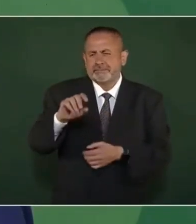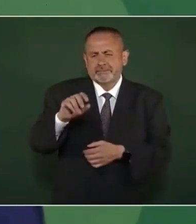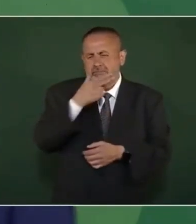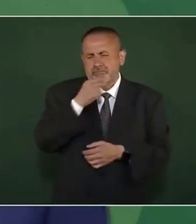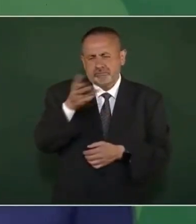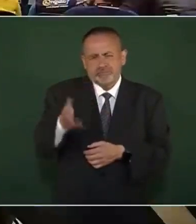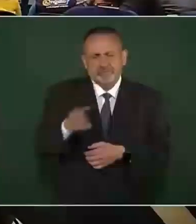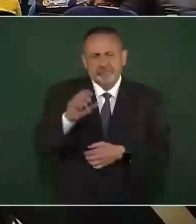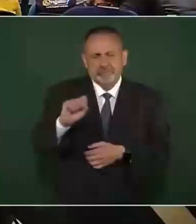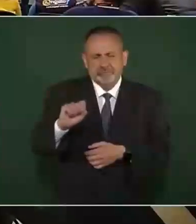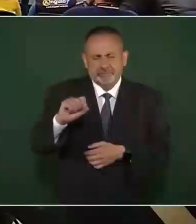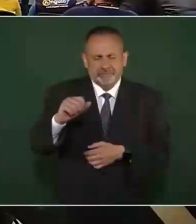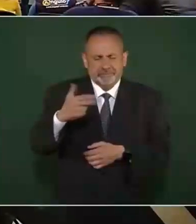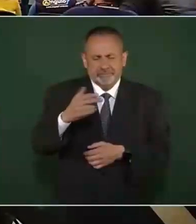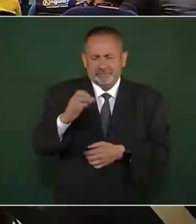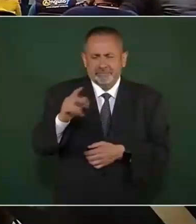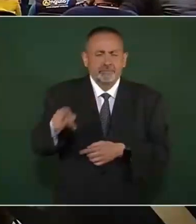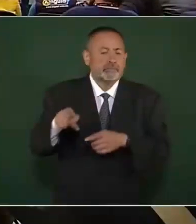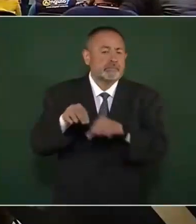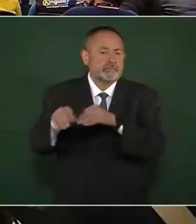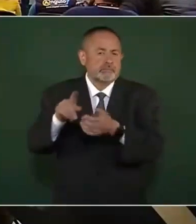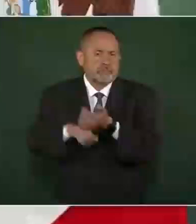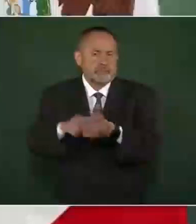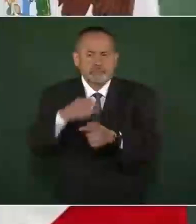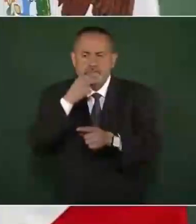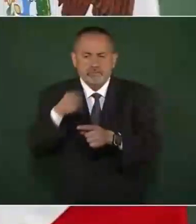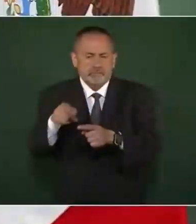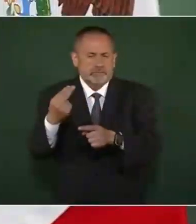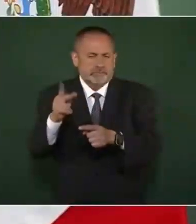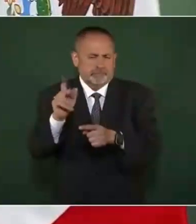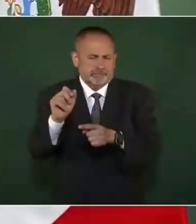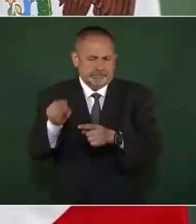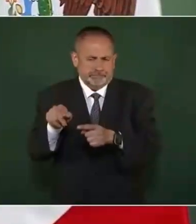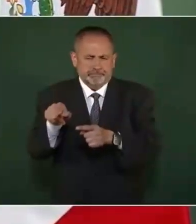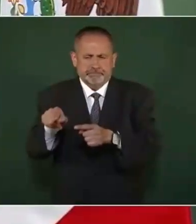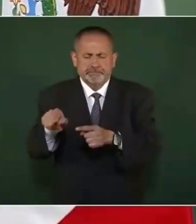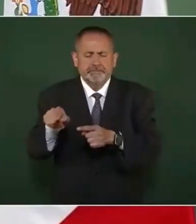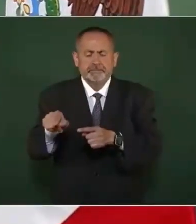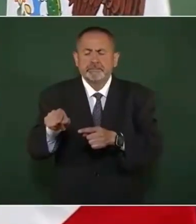La respuesta de Pani es muy ilustrativa,